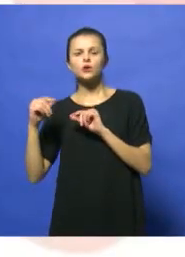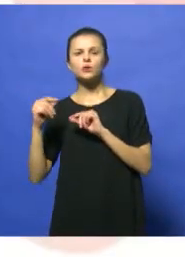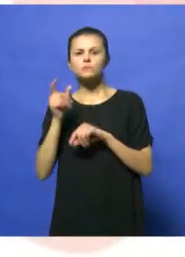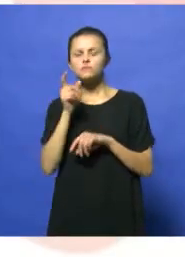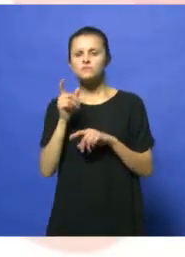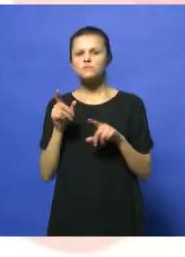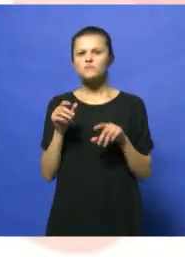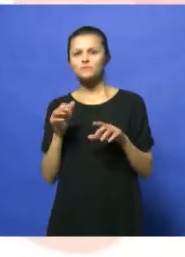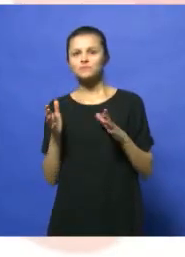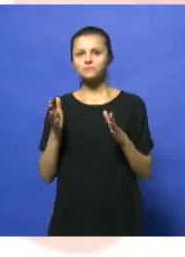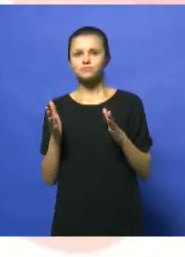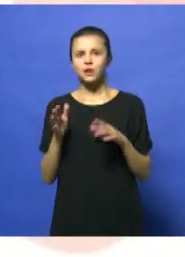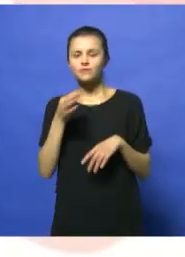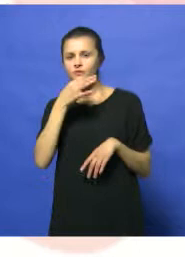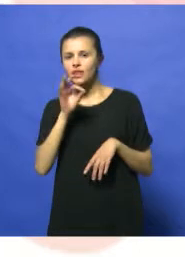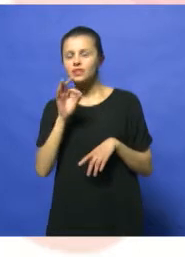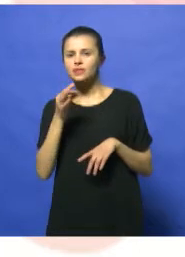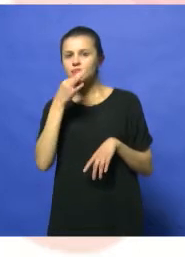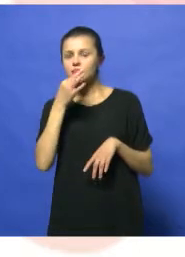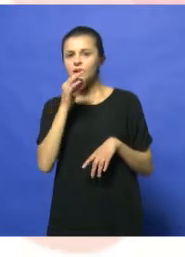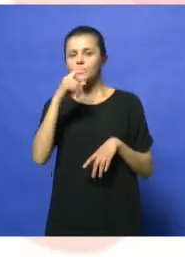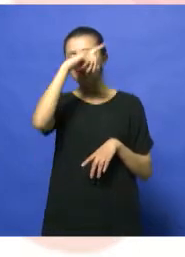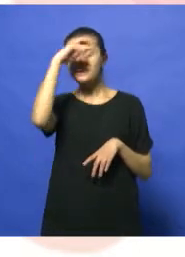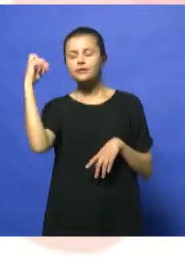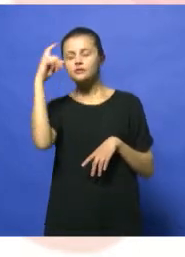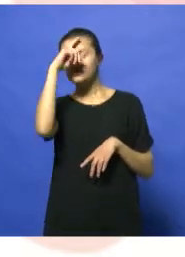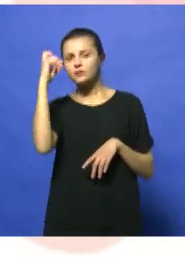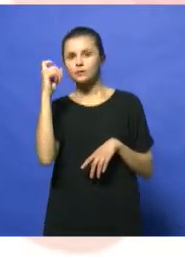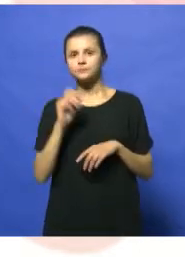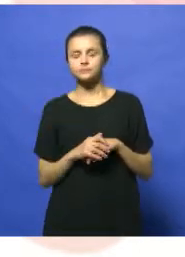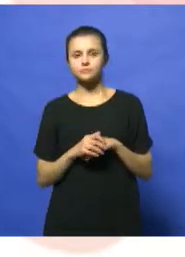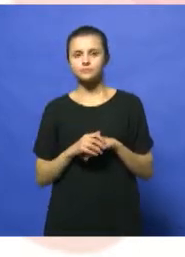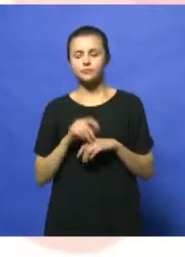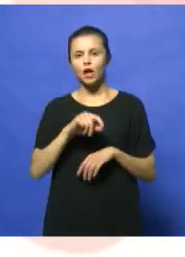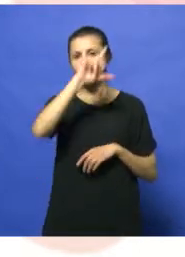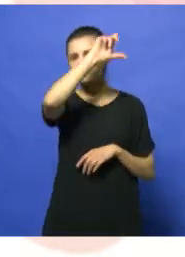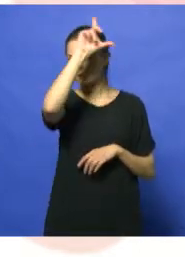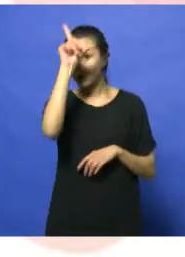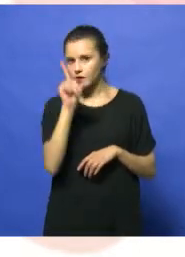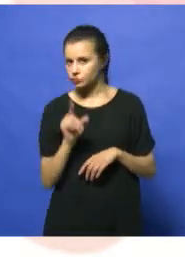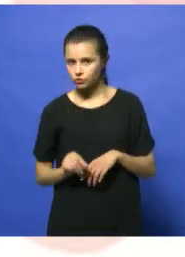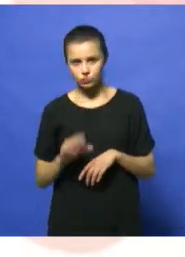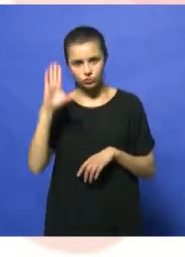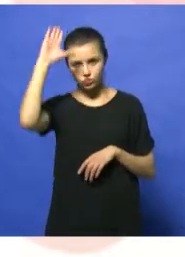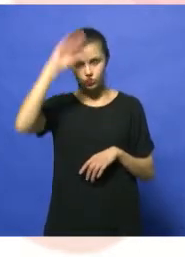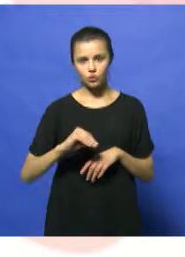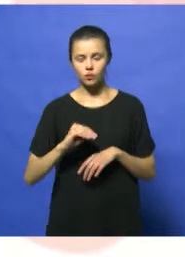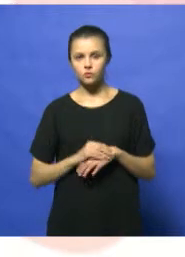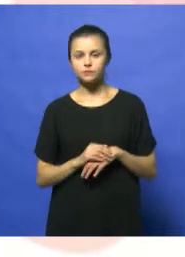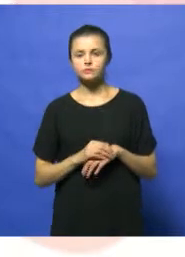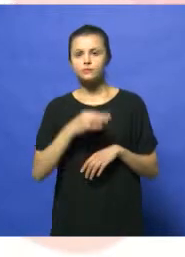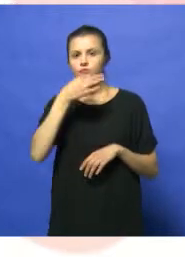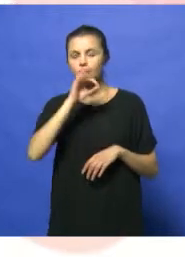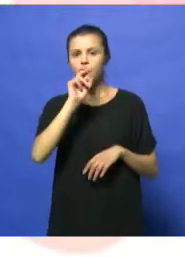Ventas del Día del Padre, estadísticas a nivel nacional. Esto es todo el país. Retracciones en las ventas,